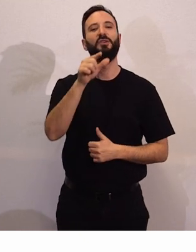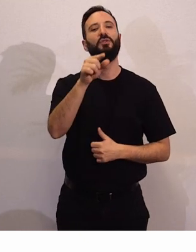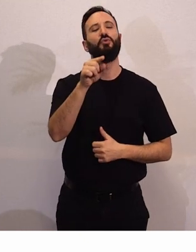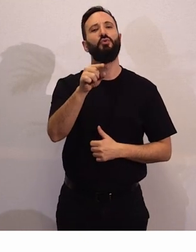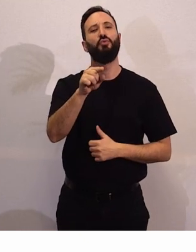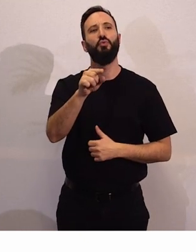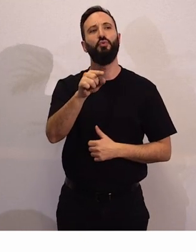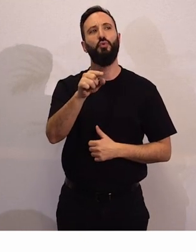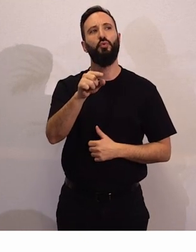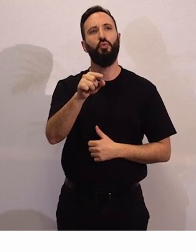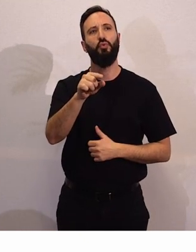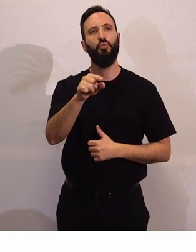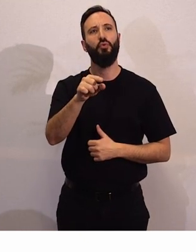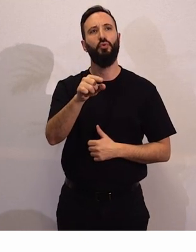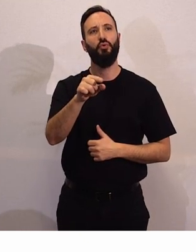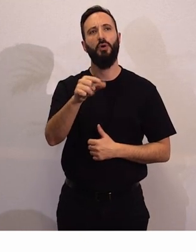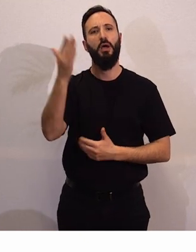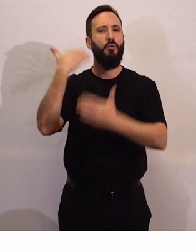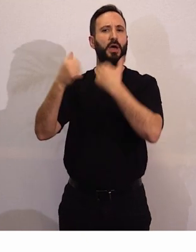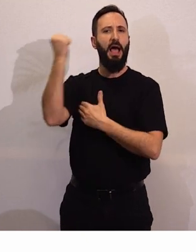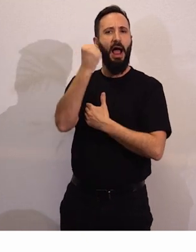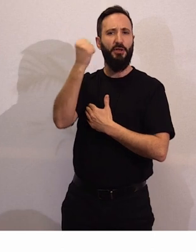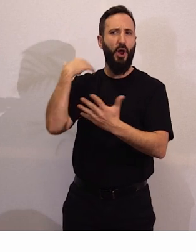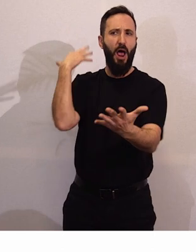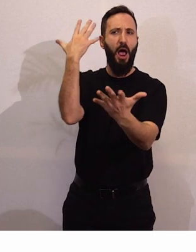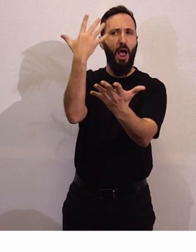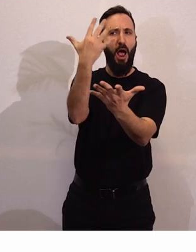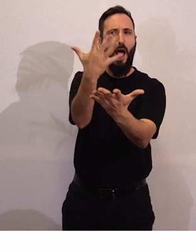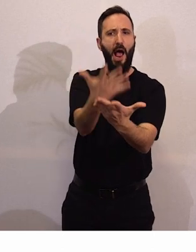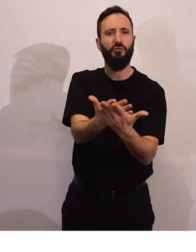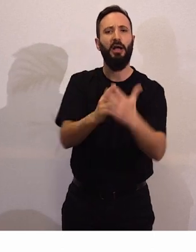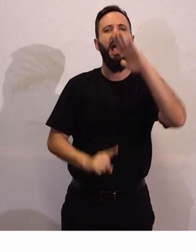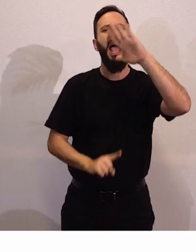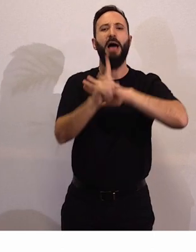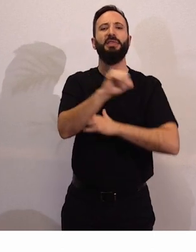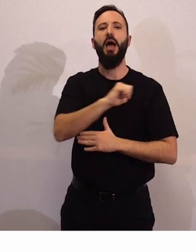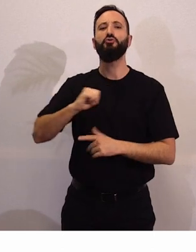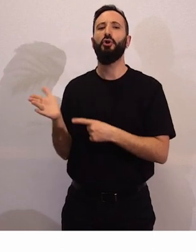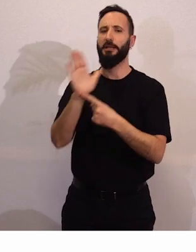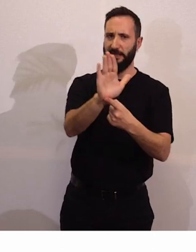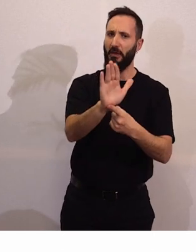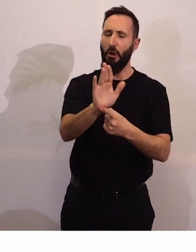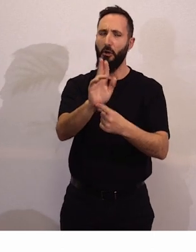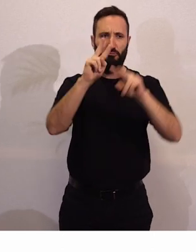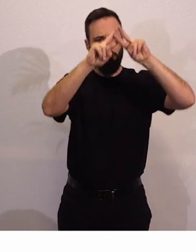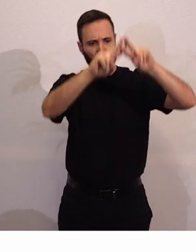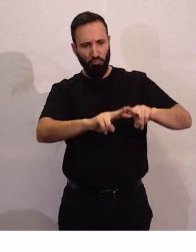visto en los últimos años el avance de la autorrepresentación y te ha sido